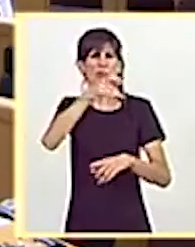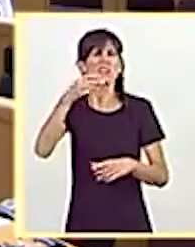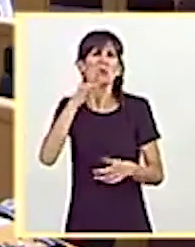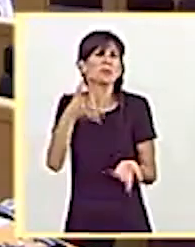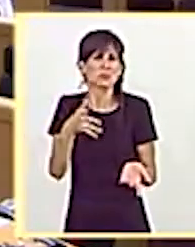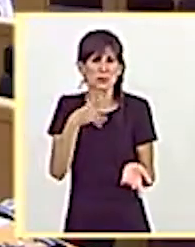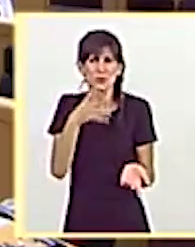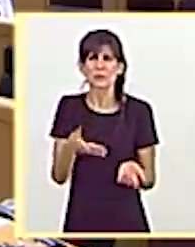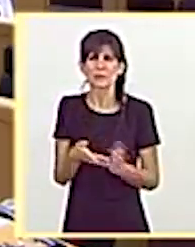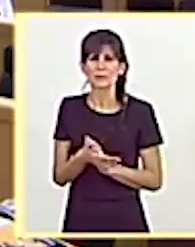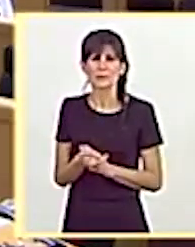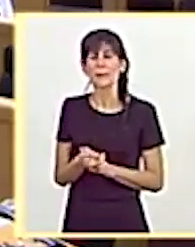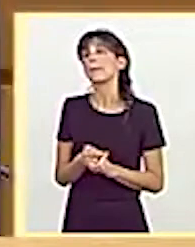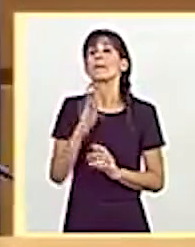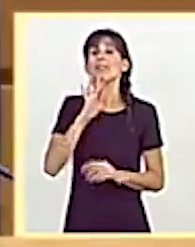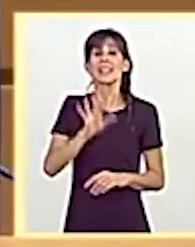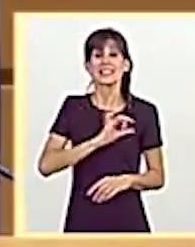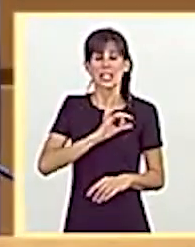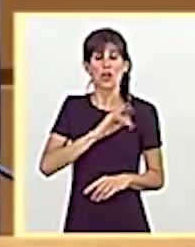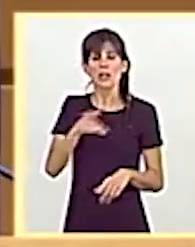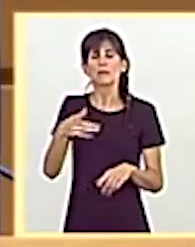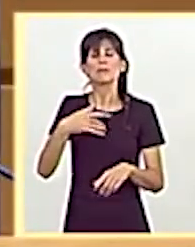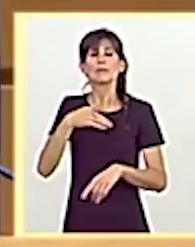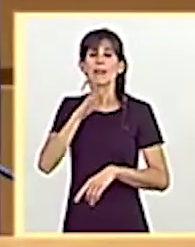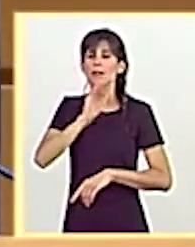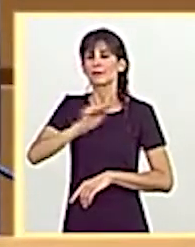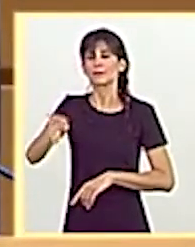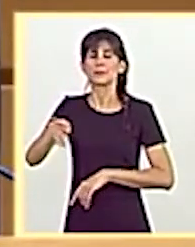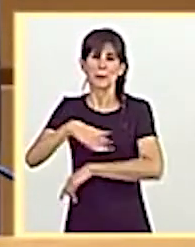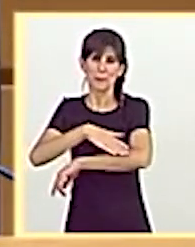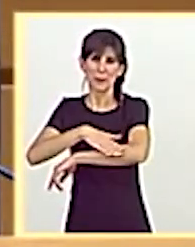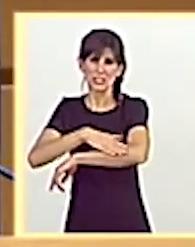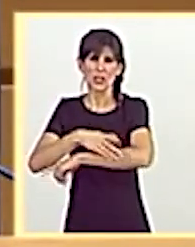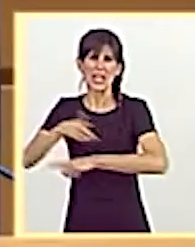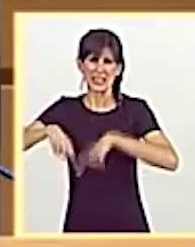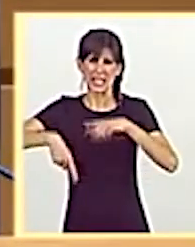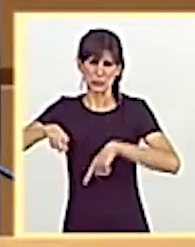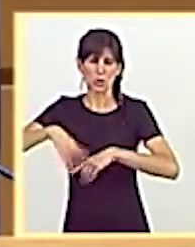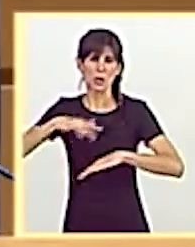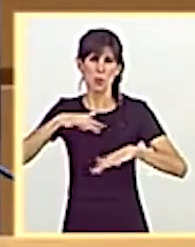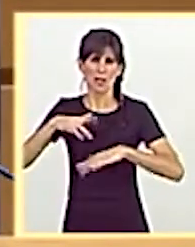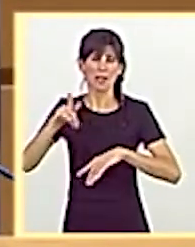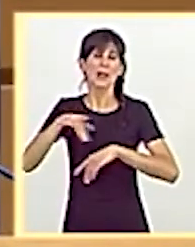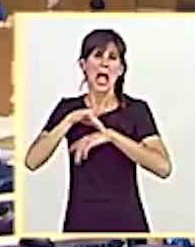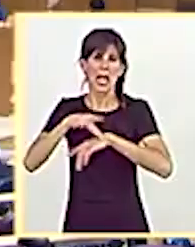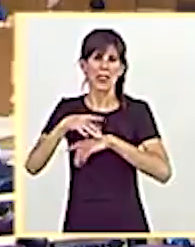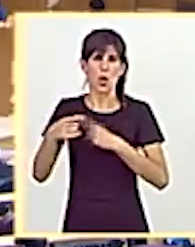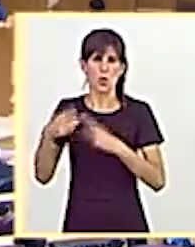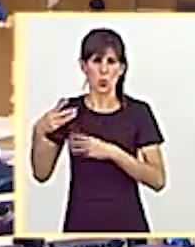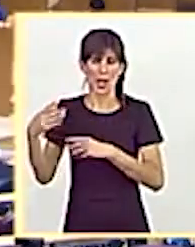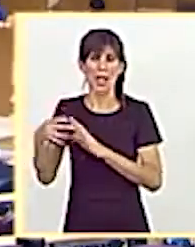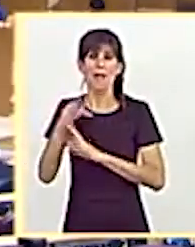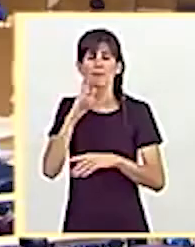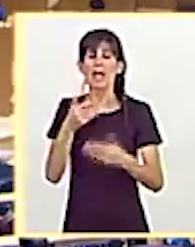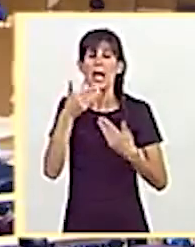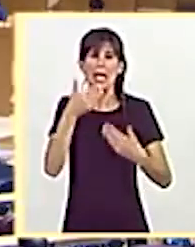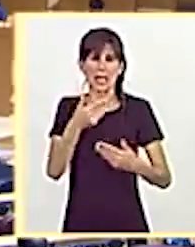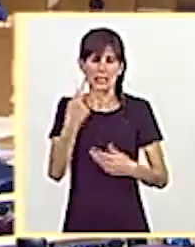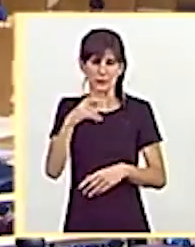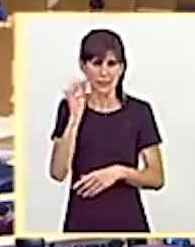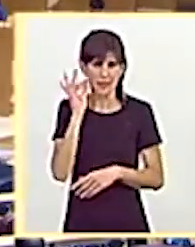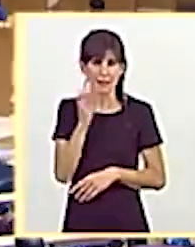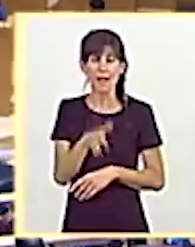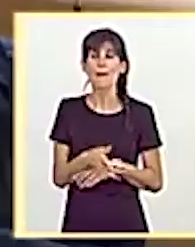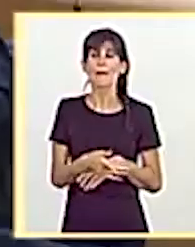Gracias, señoría. Señor ministro de Transportes, Movilidad y Agenda Urbana. Gracias, presidenta.